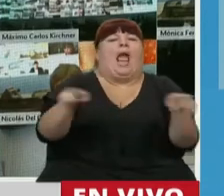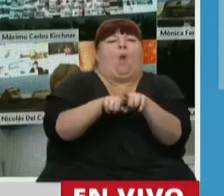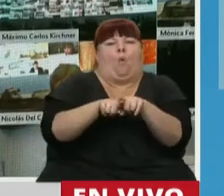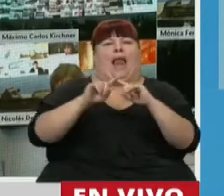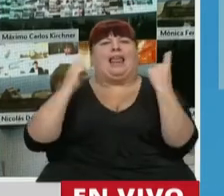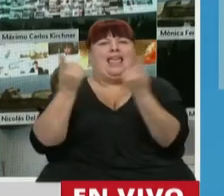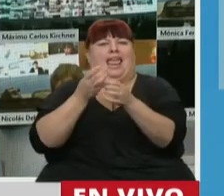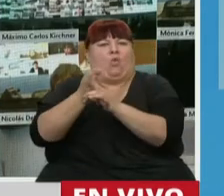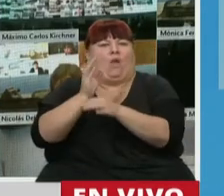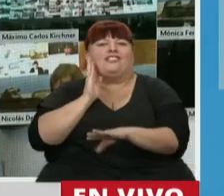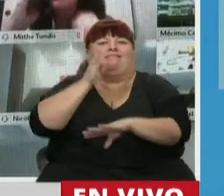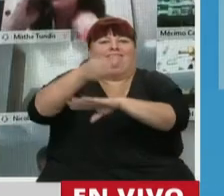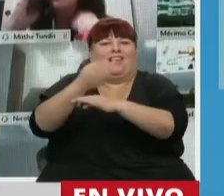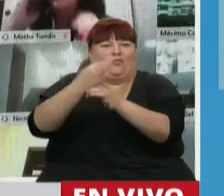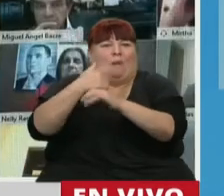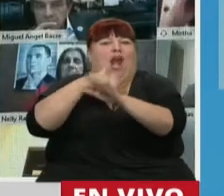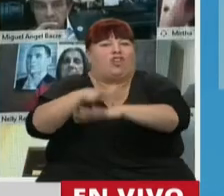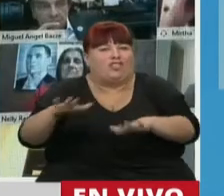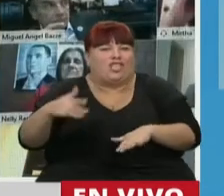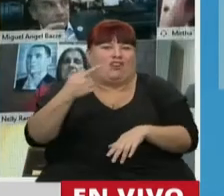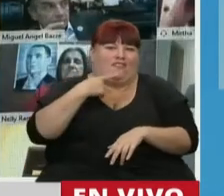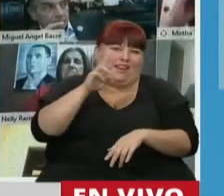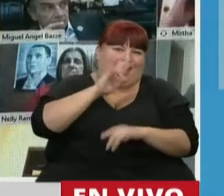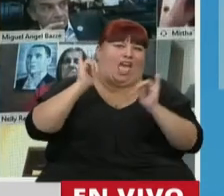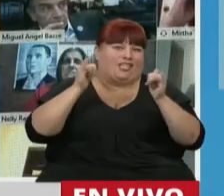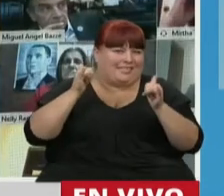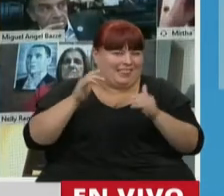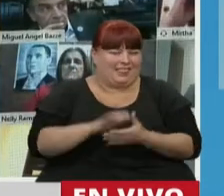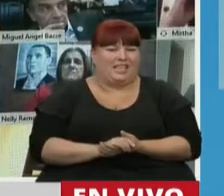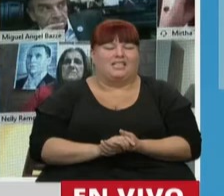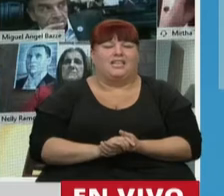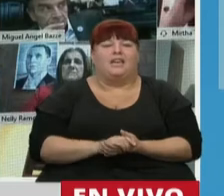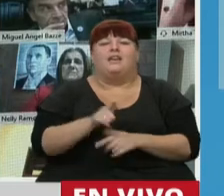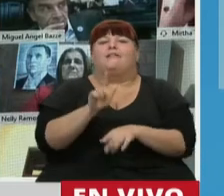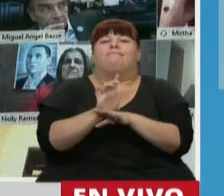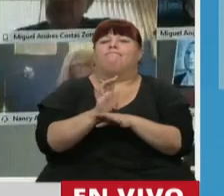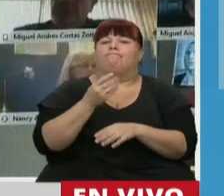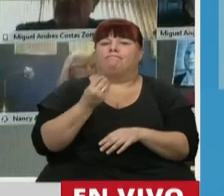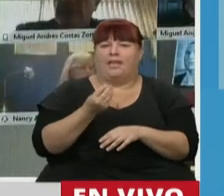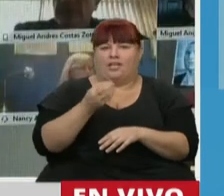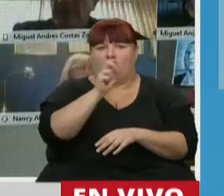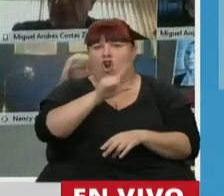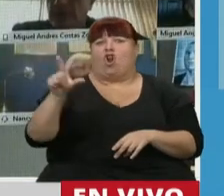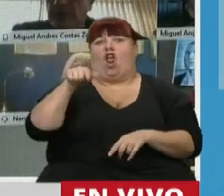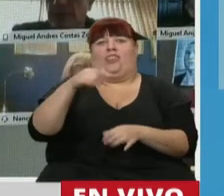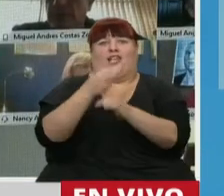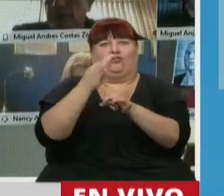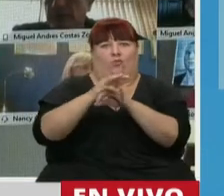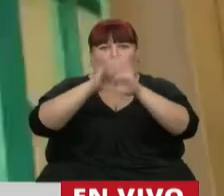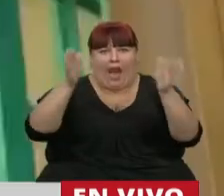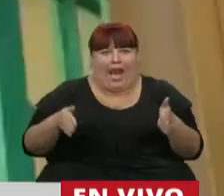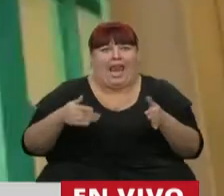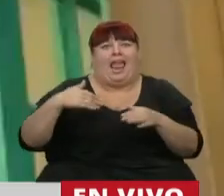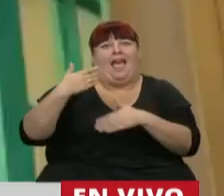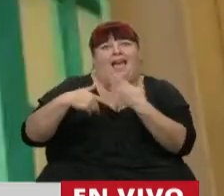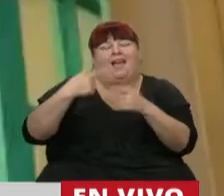rol que cumple la educación presencial para nuestros niños, niñas y adolescentes, y lo que significa y el rol que cumple la escuela en las